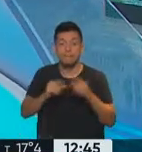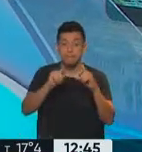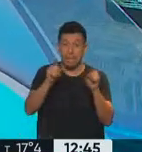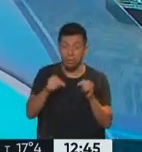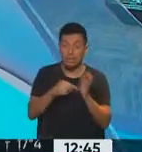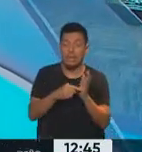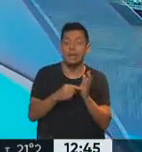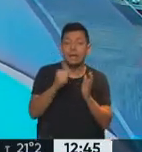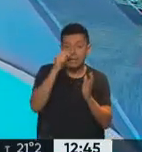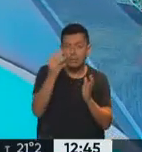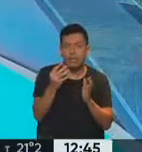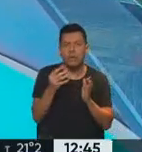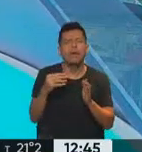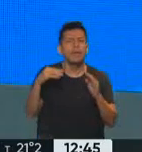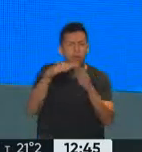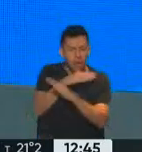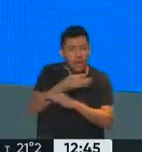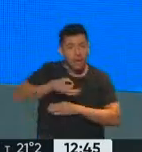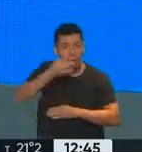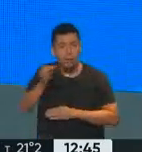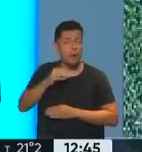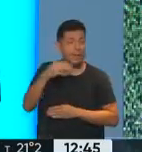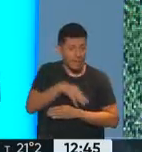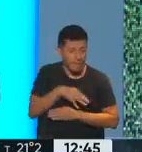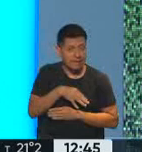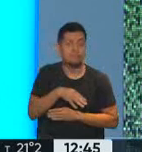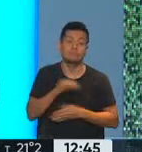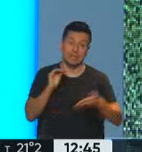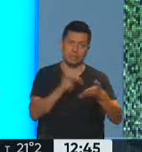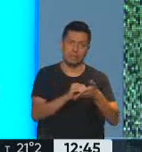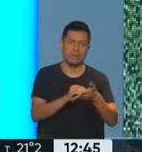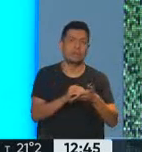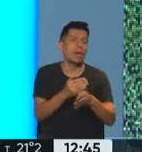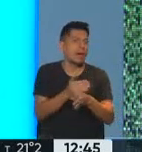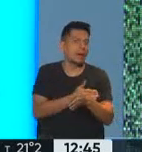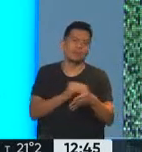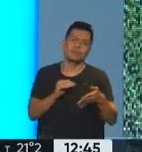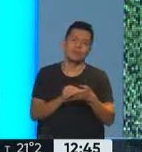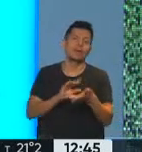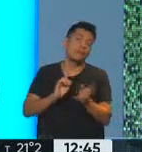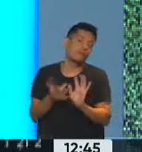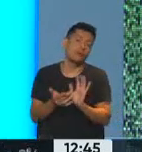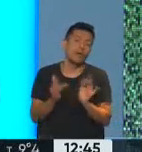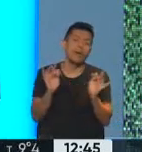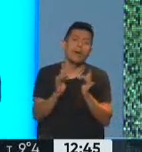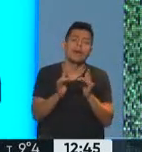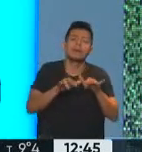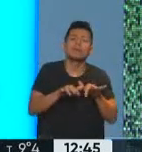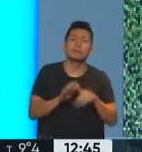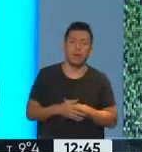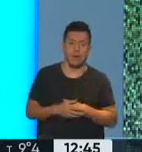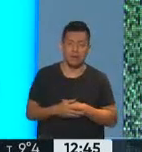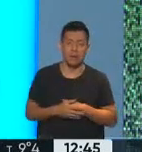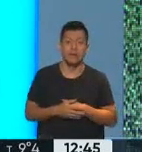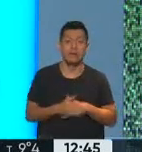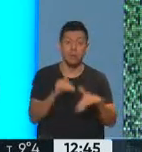habla o entiende esa lengua originaria, ¿no? Muy importante que podamos hacerlo con anticipación, además de forma virtual, y guardar esos datos para cuando